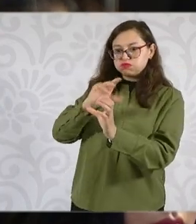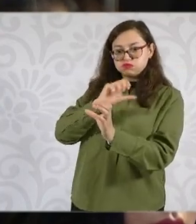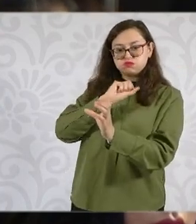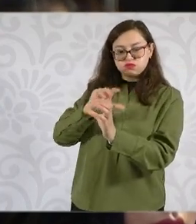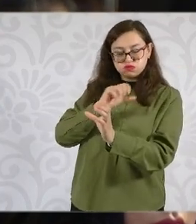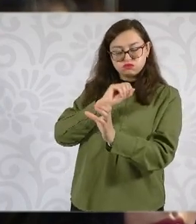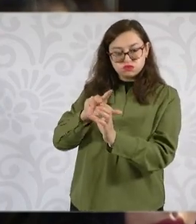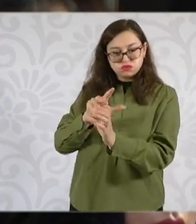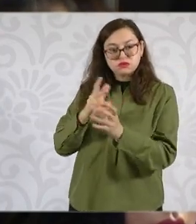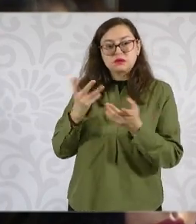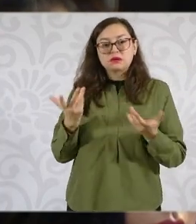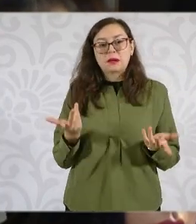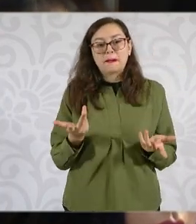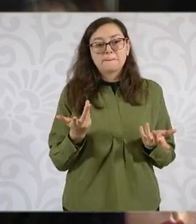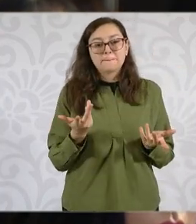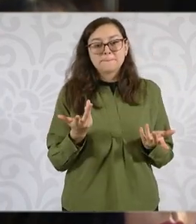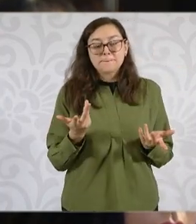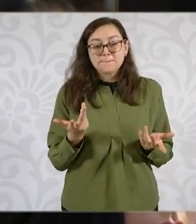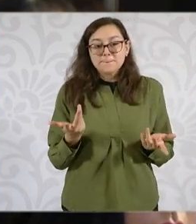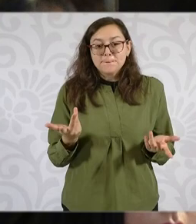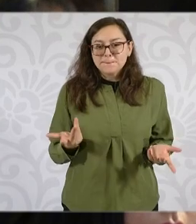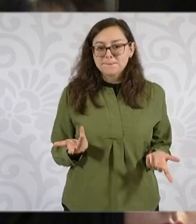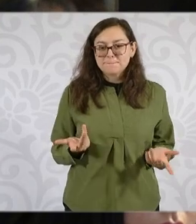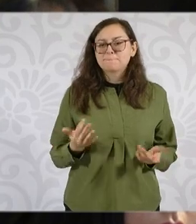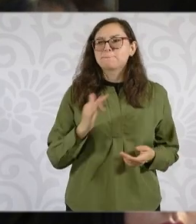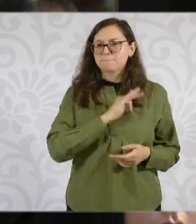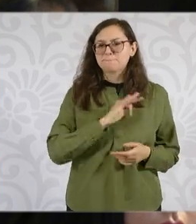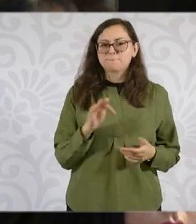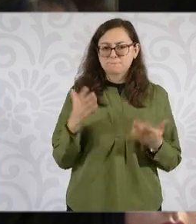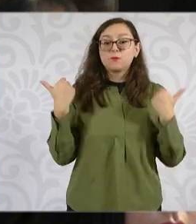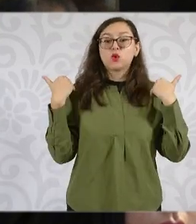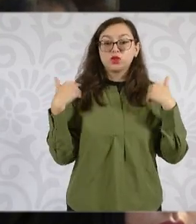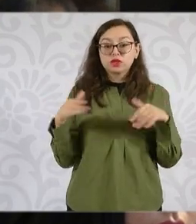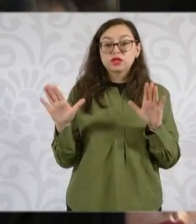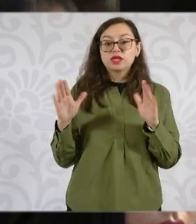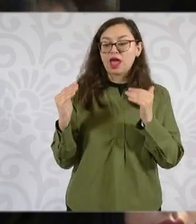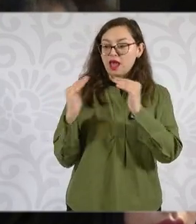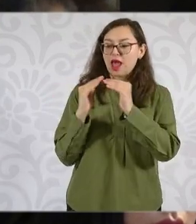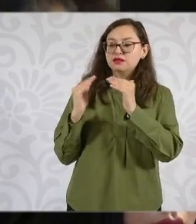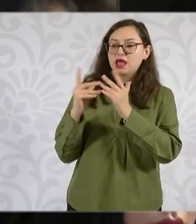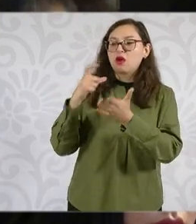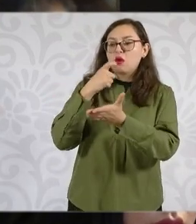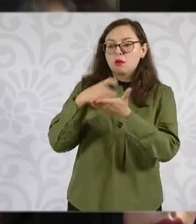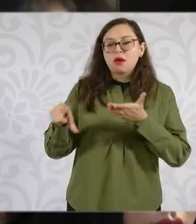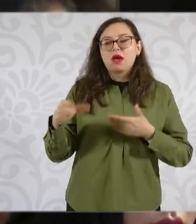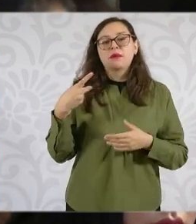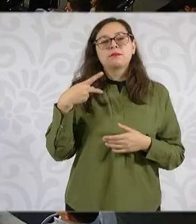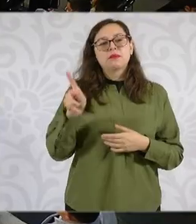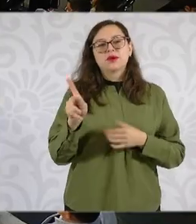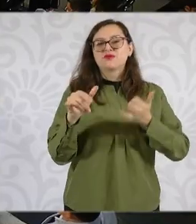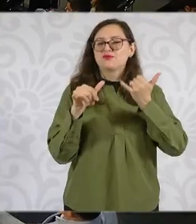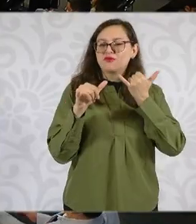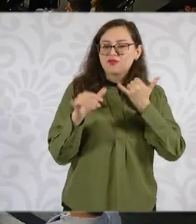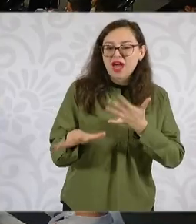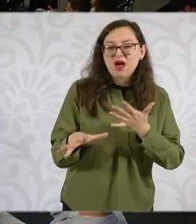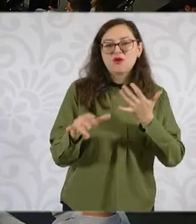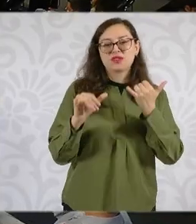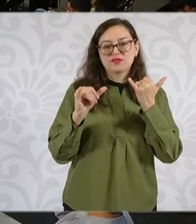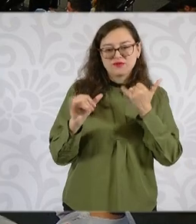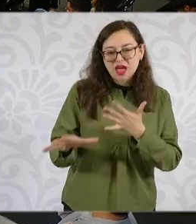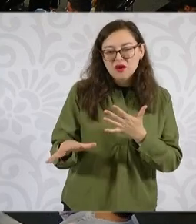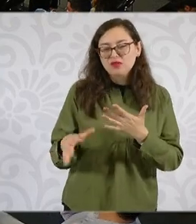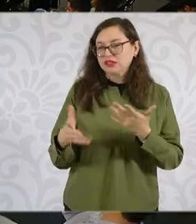dicen, podemos comprar, pero nos han hecho mucho fraude porque estamos acá